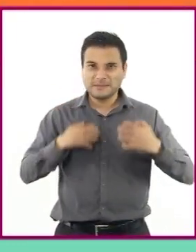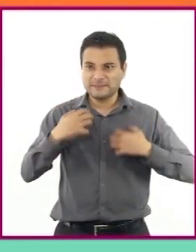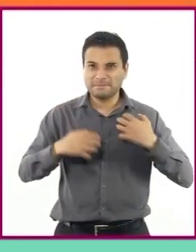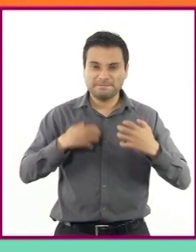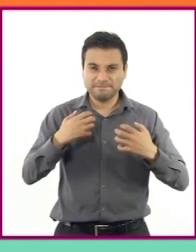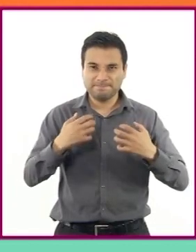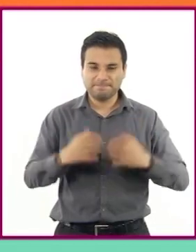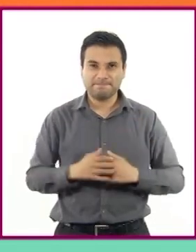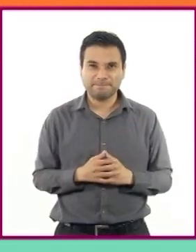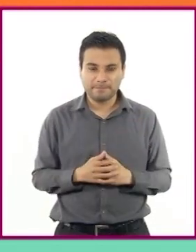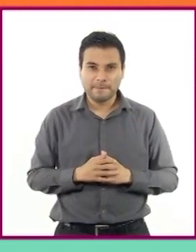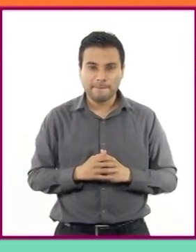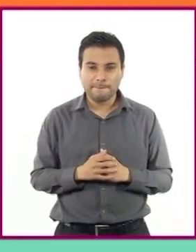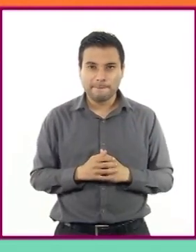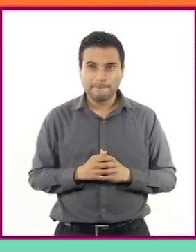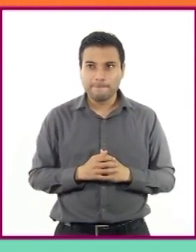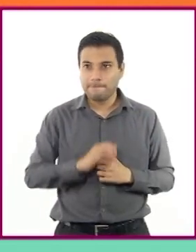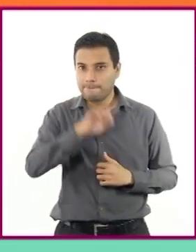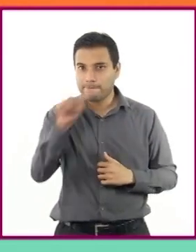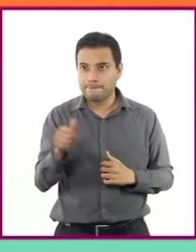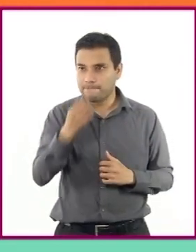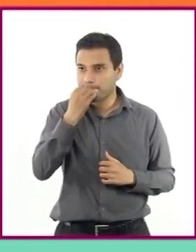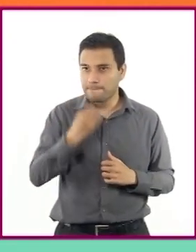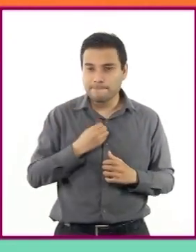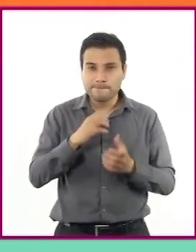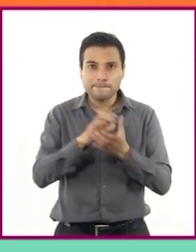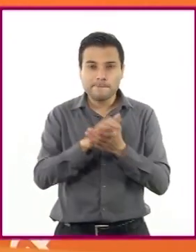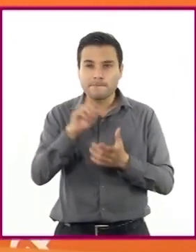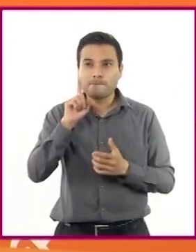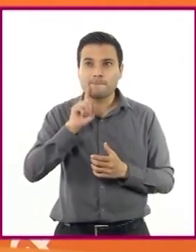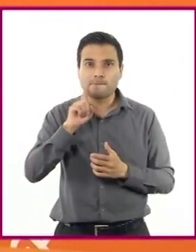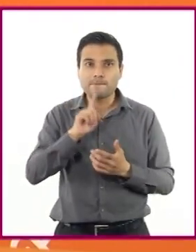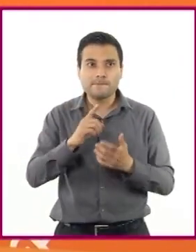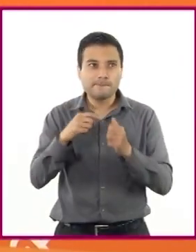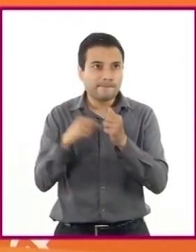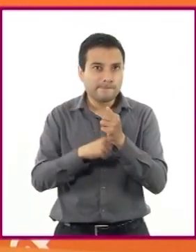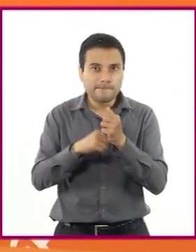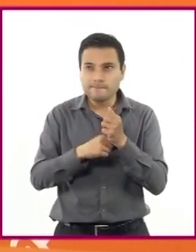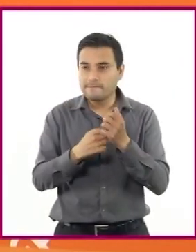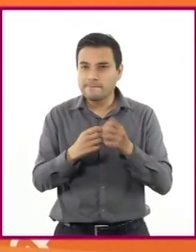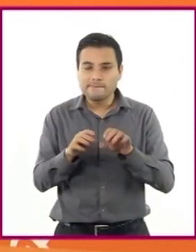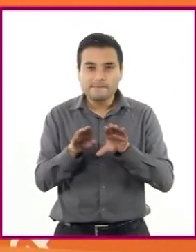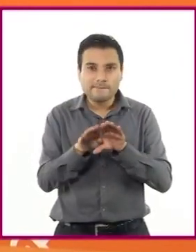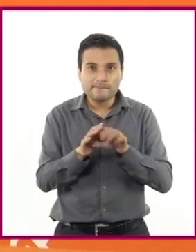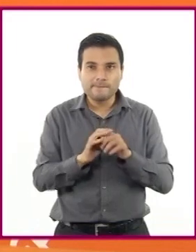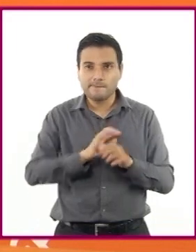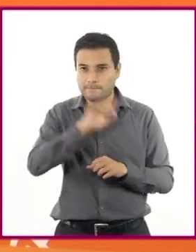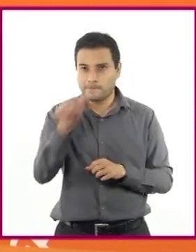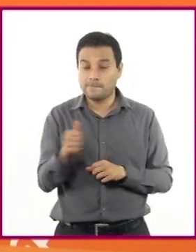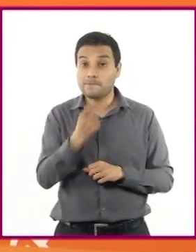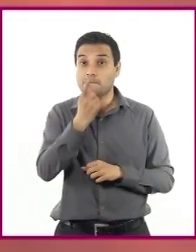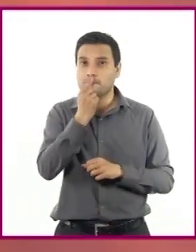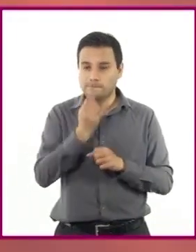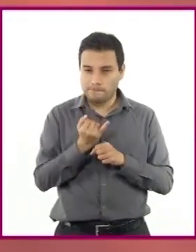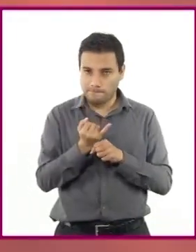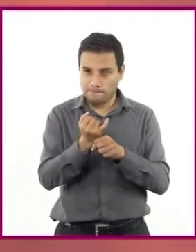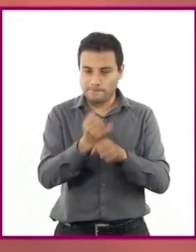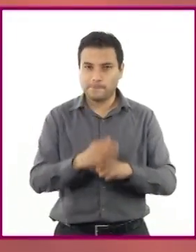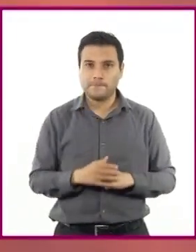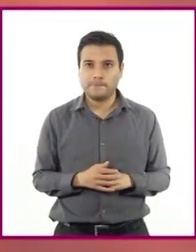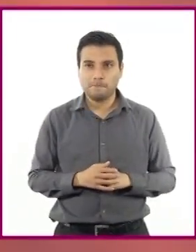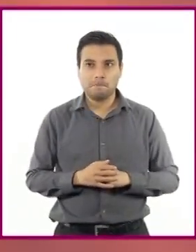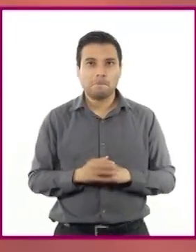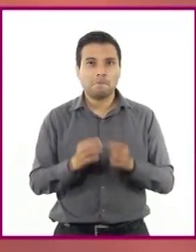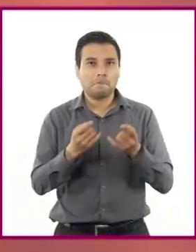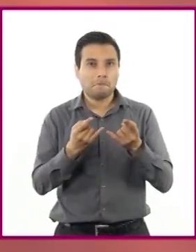fechoría, teniendo que ocultar su crimen en el sótano y siendo investigado por los oficiales. Es una